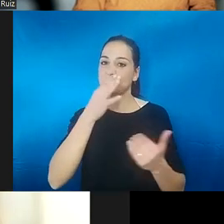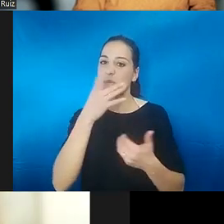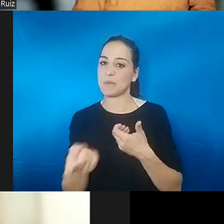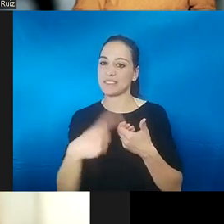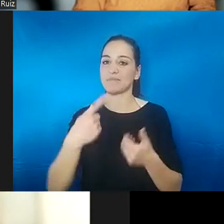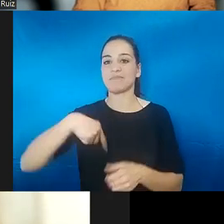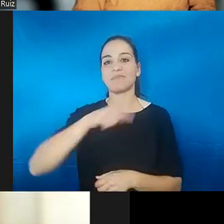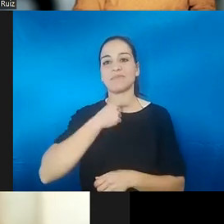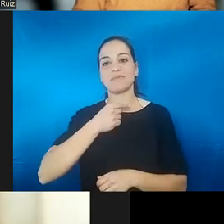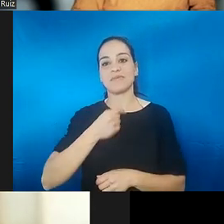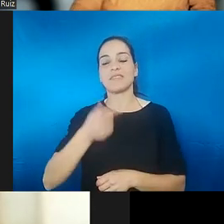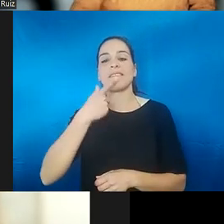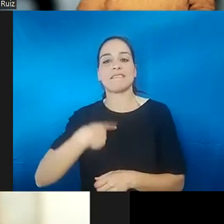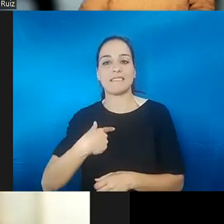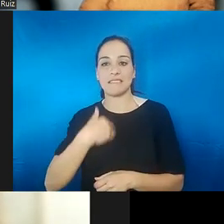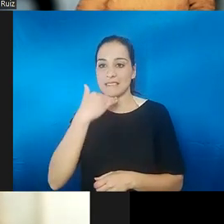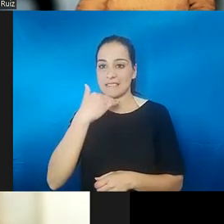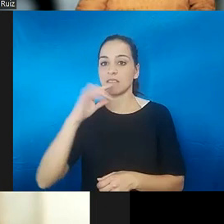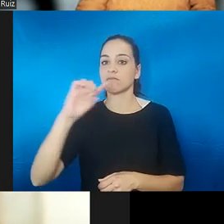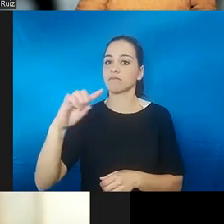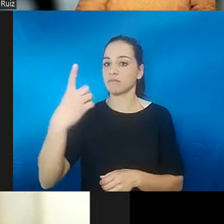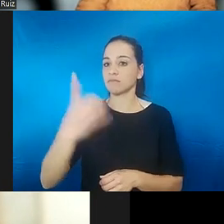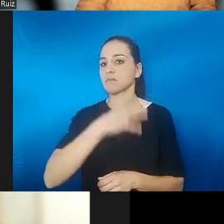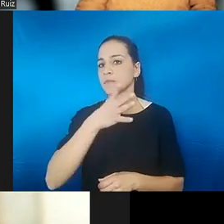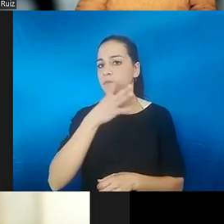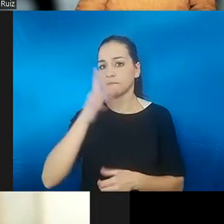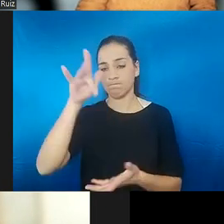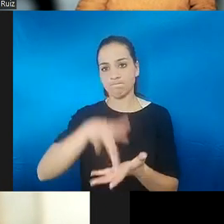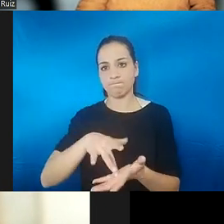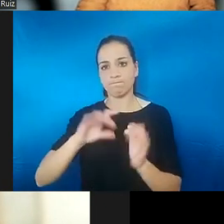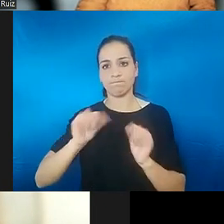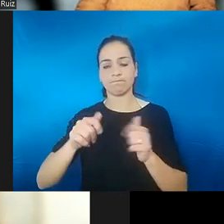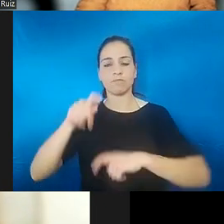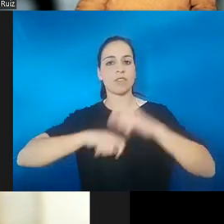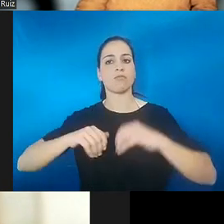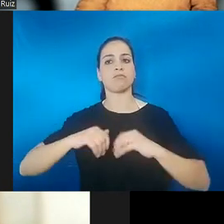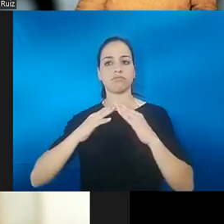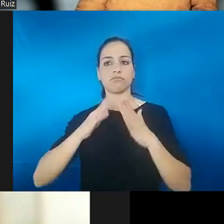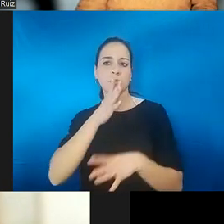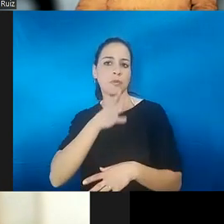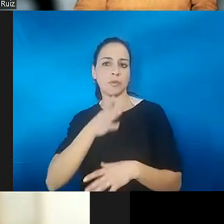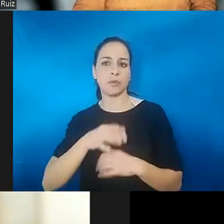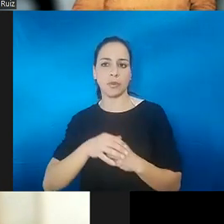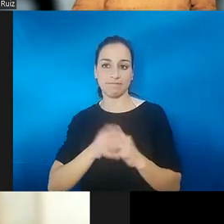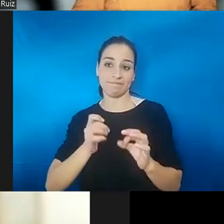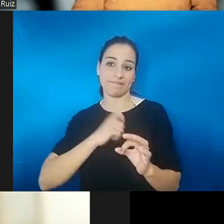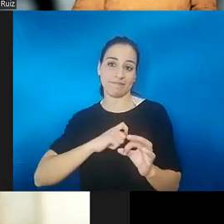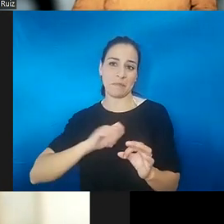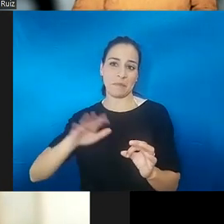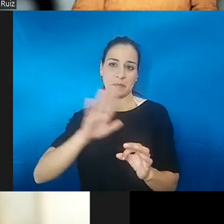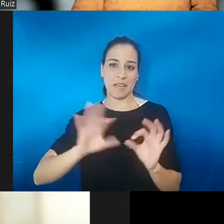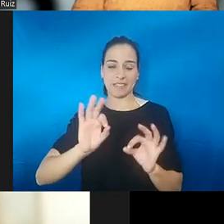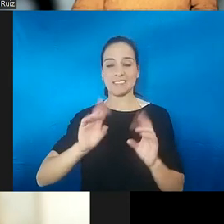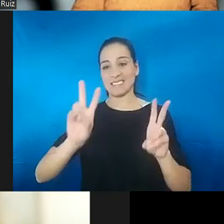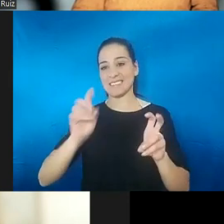que me dijeras primero por qué constituiste la... La Asociación Española de Anosmia.